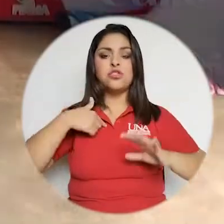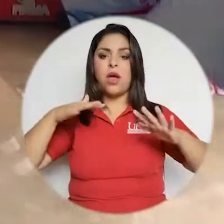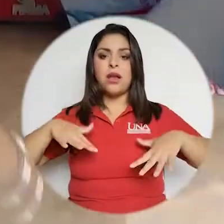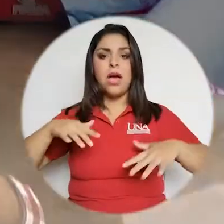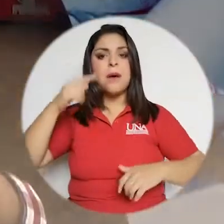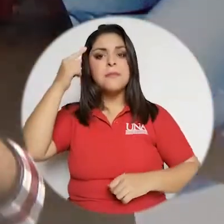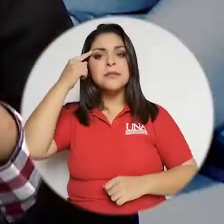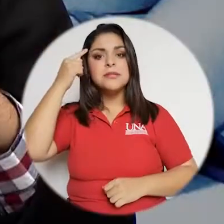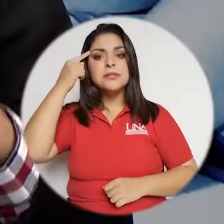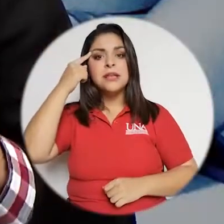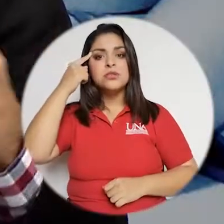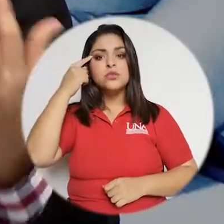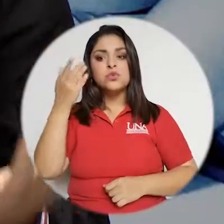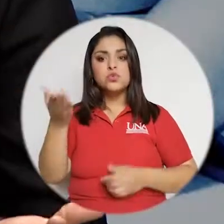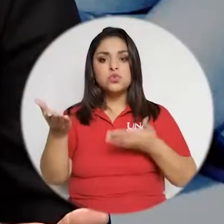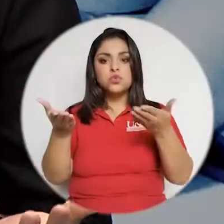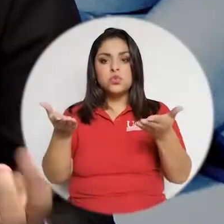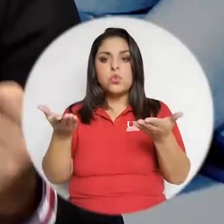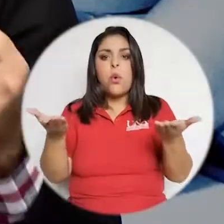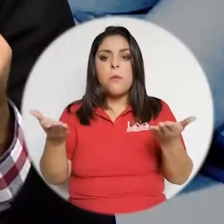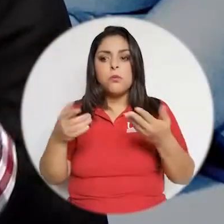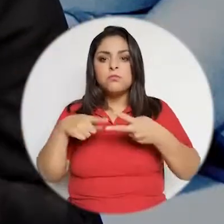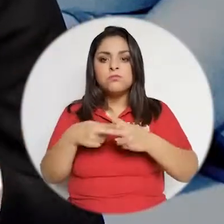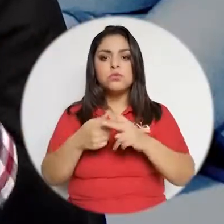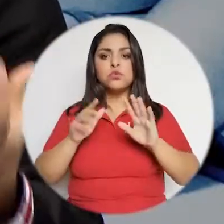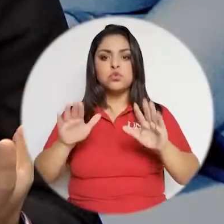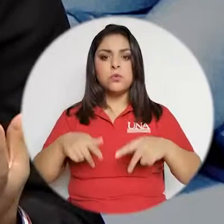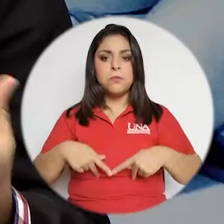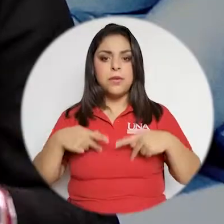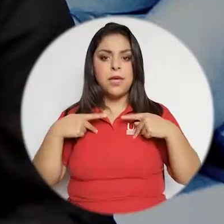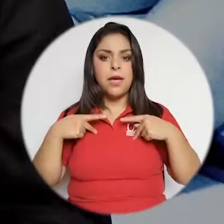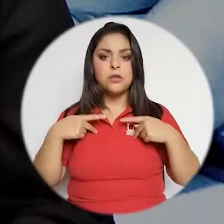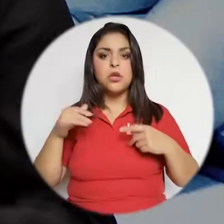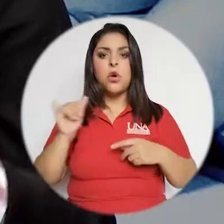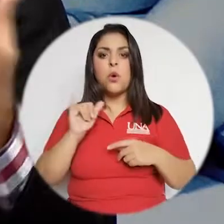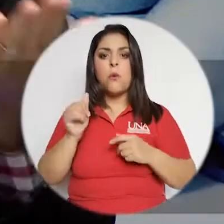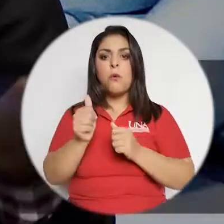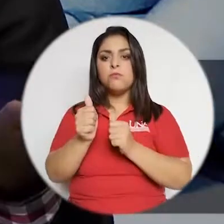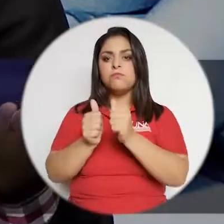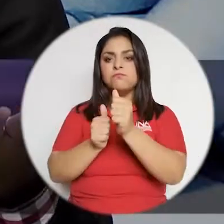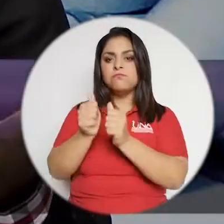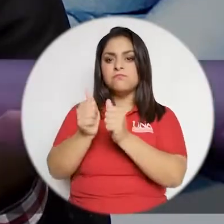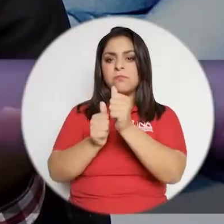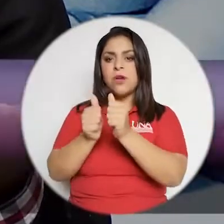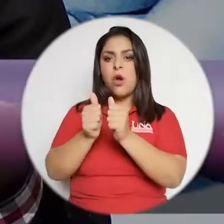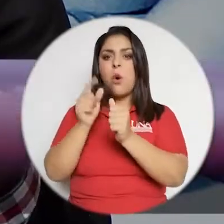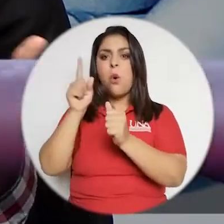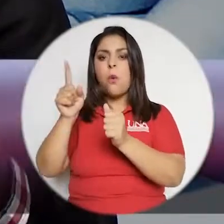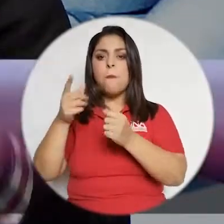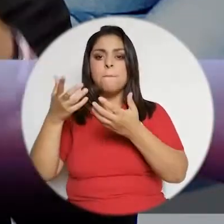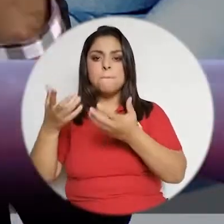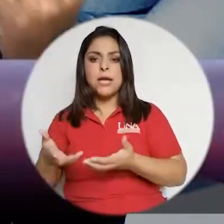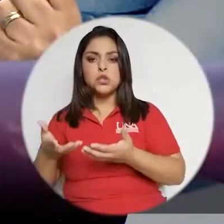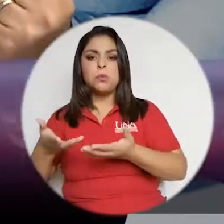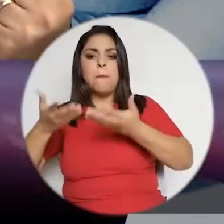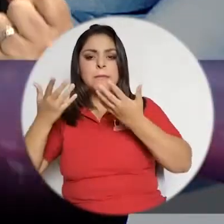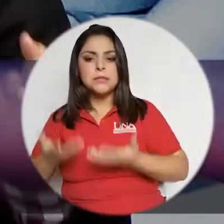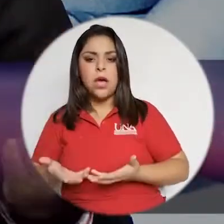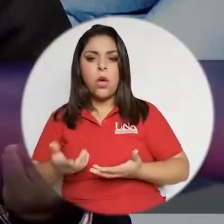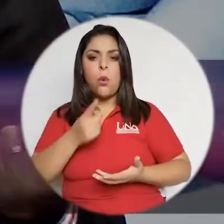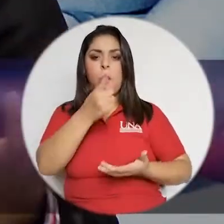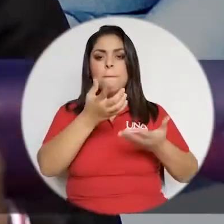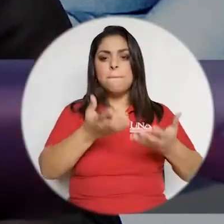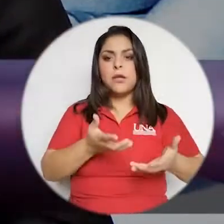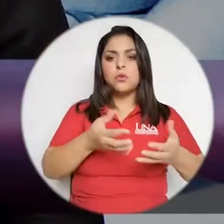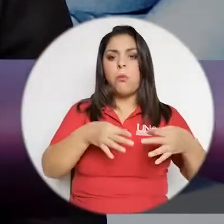claramente estoy no considerando las condiciones de partida de las personas. Sería como poner a competir un peso pesado